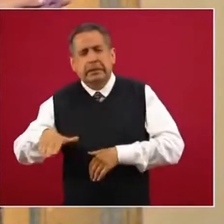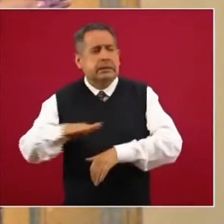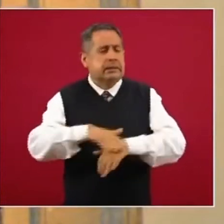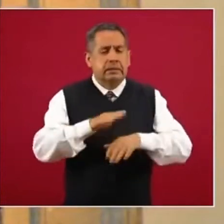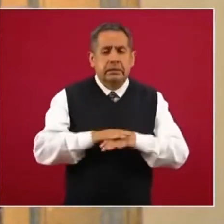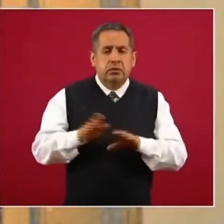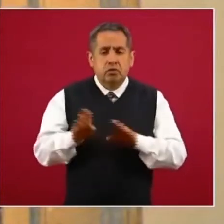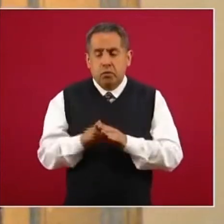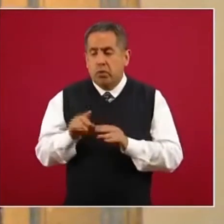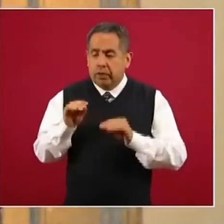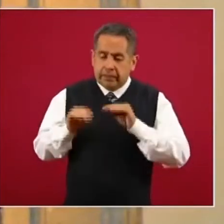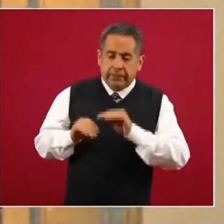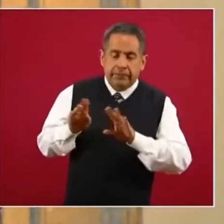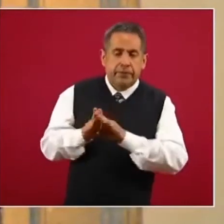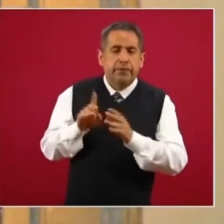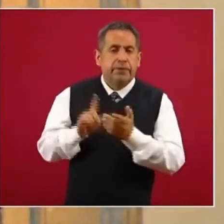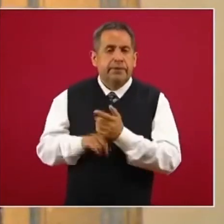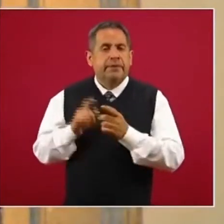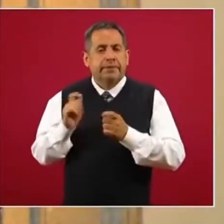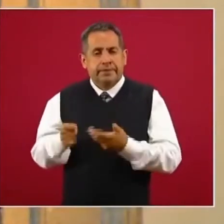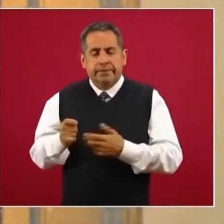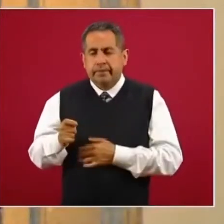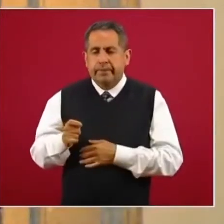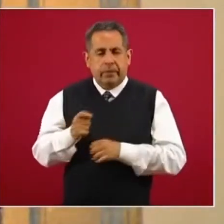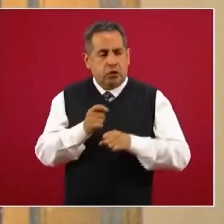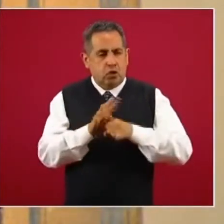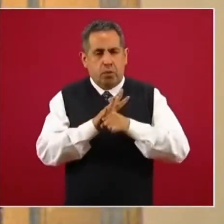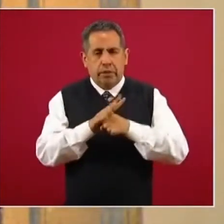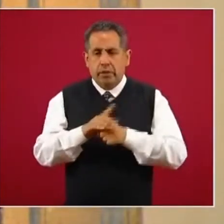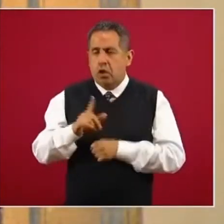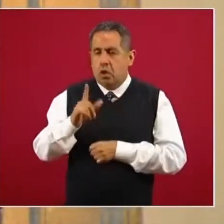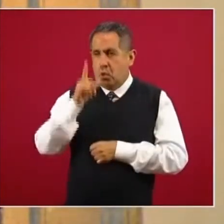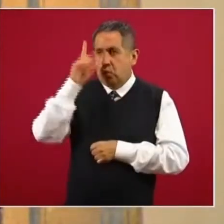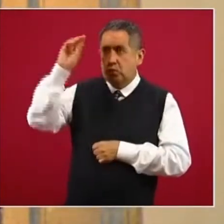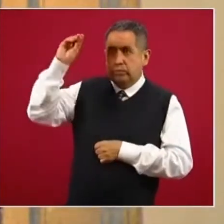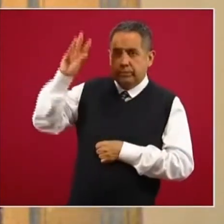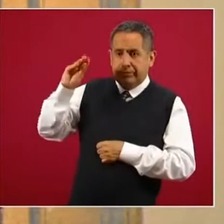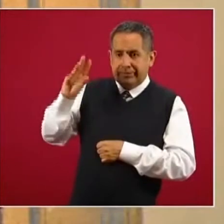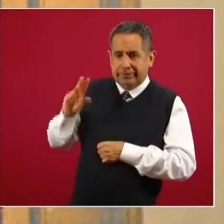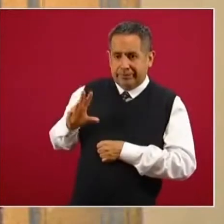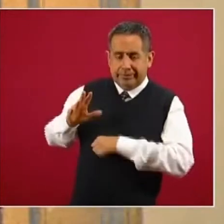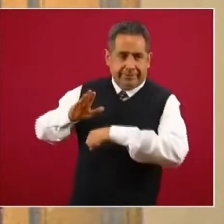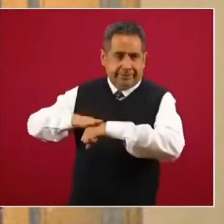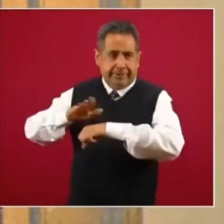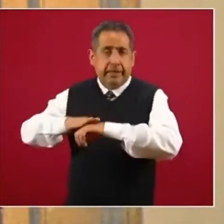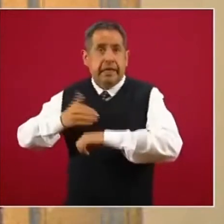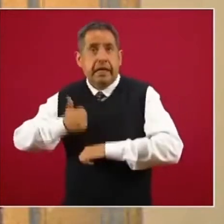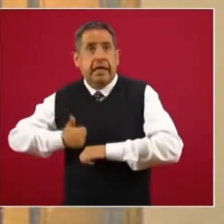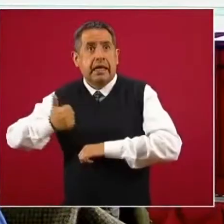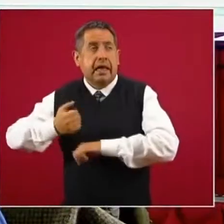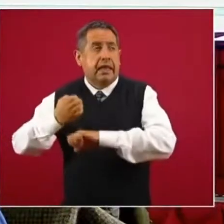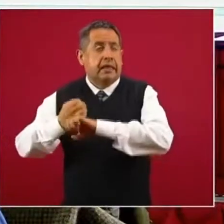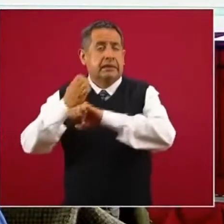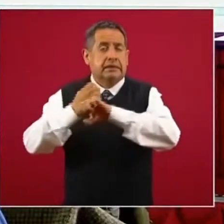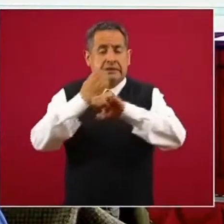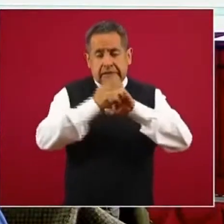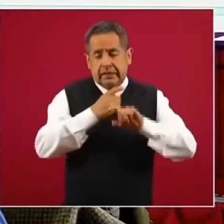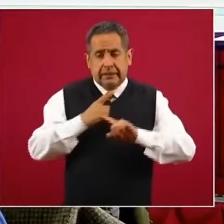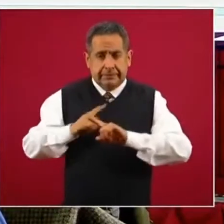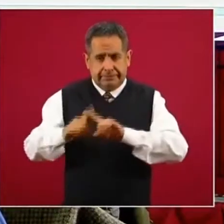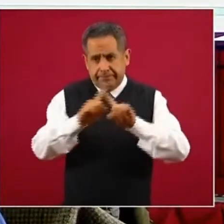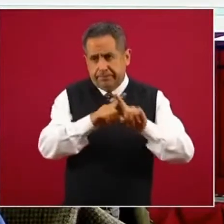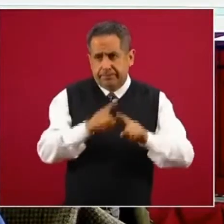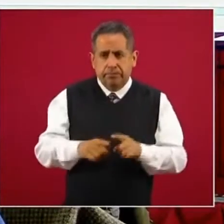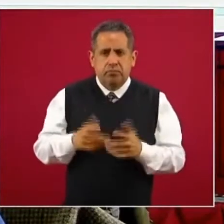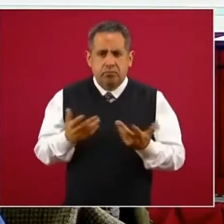La Secretaría de Salud Federal informó este martes que ya son 68.484 las personas fallecidas por el nuevo coronavirus SARS